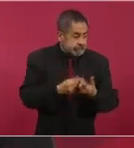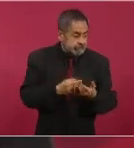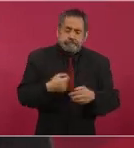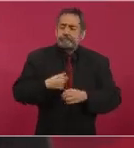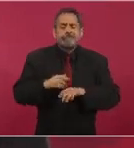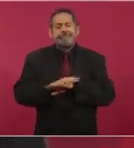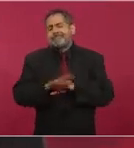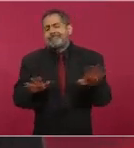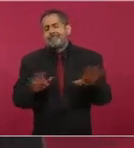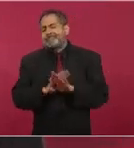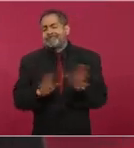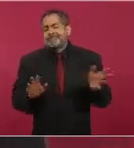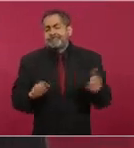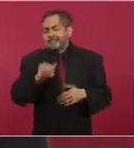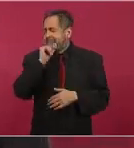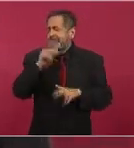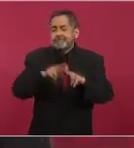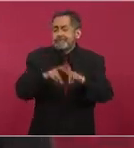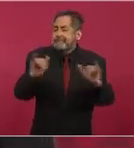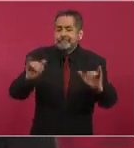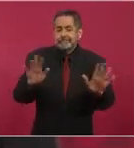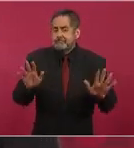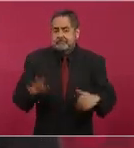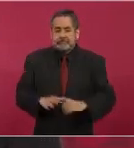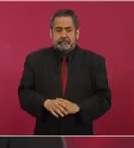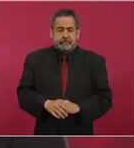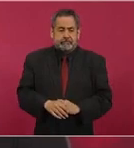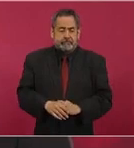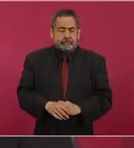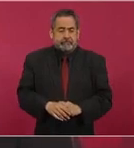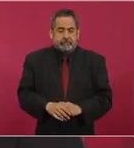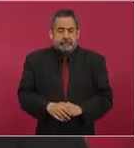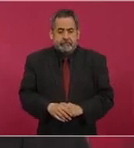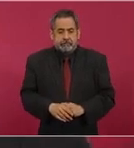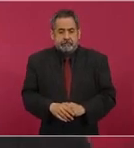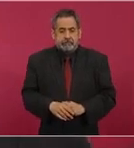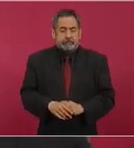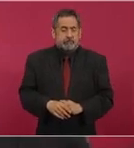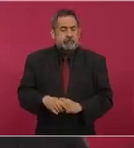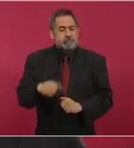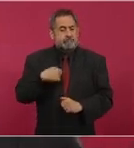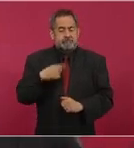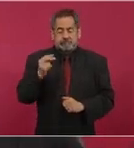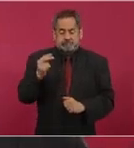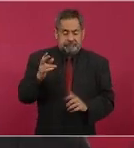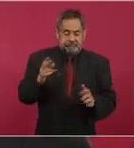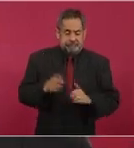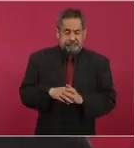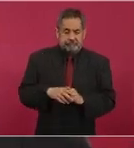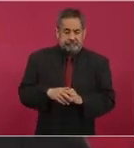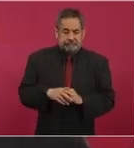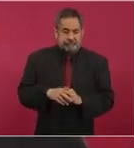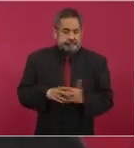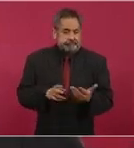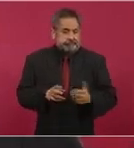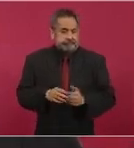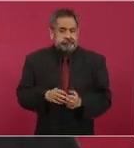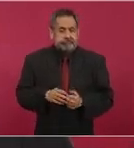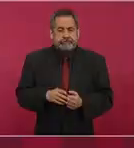estoy aquí. No tengo una